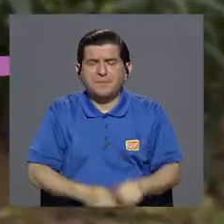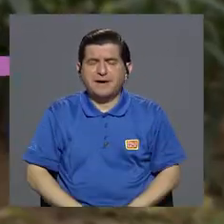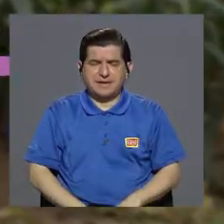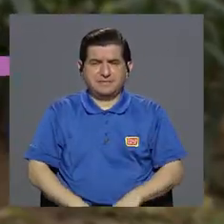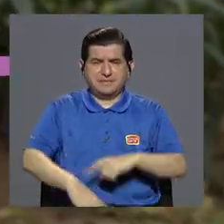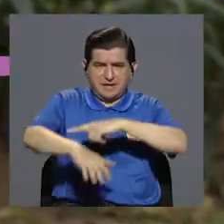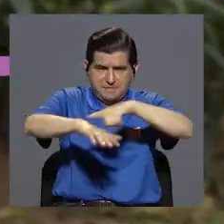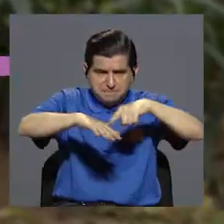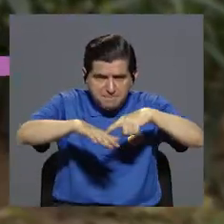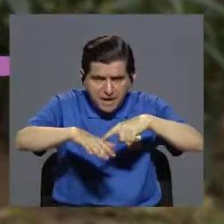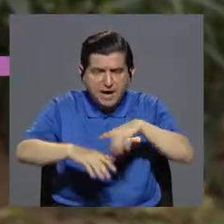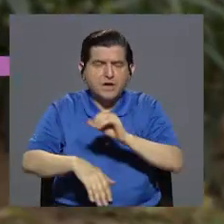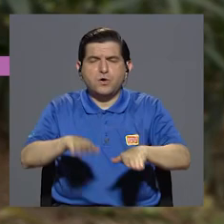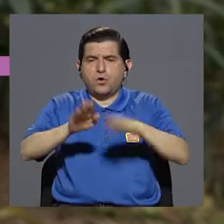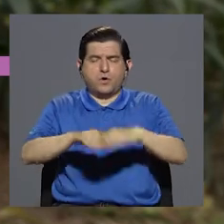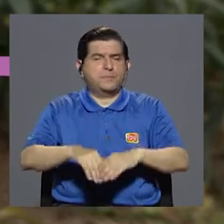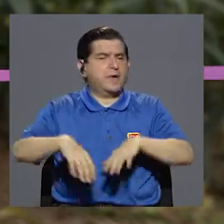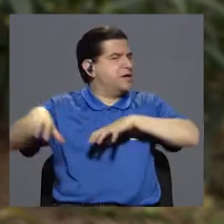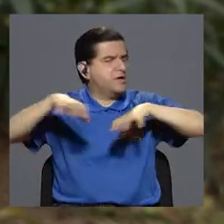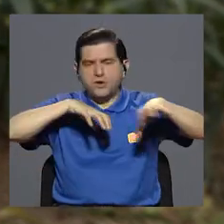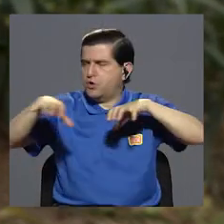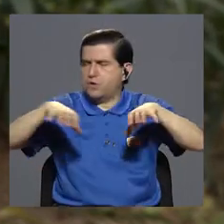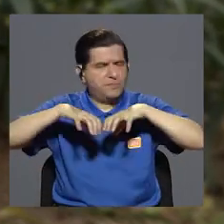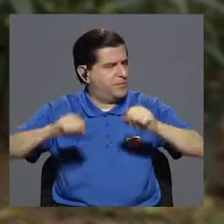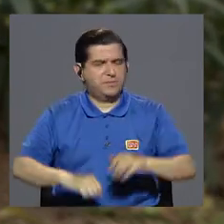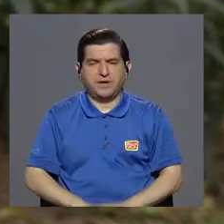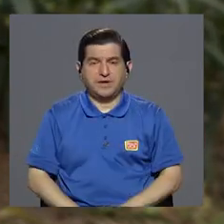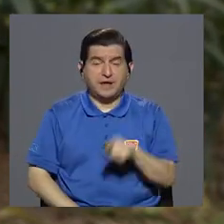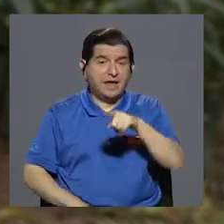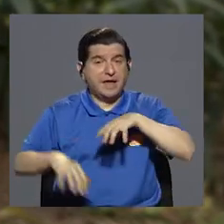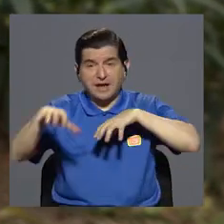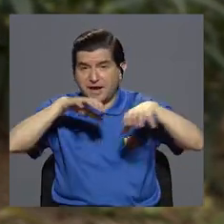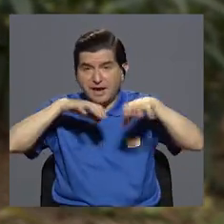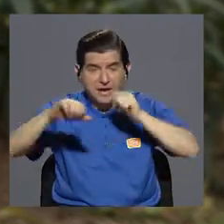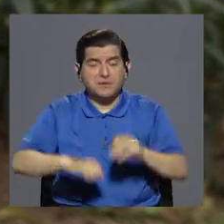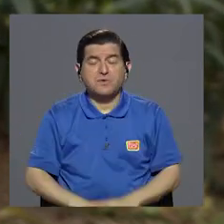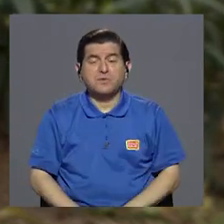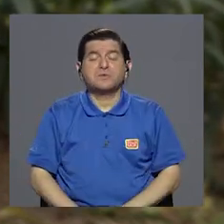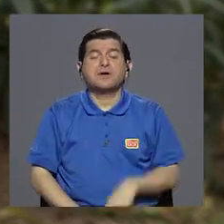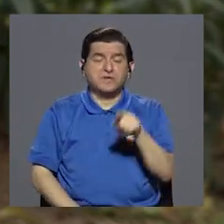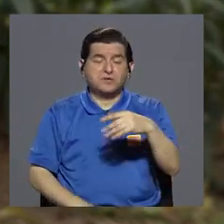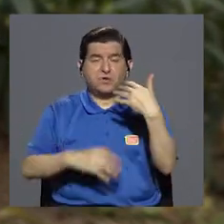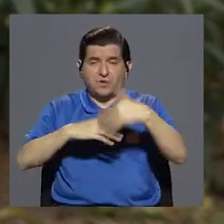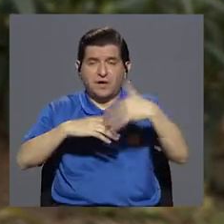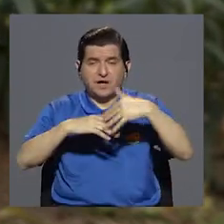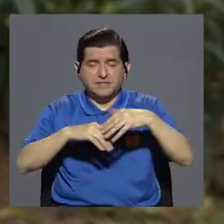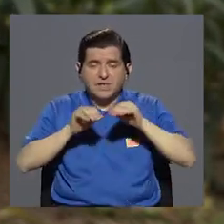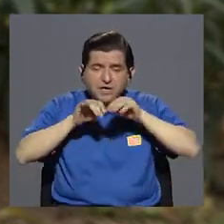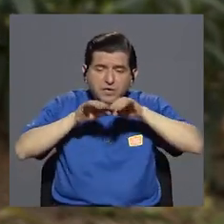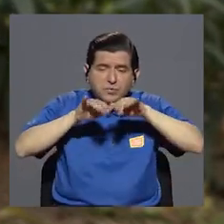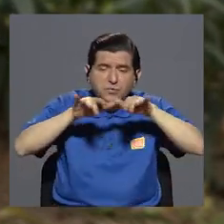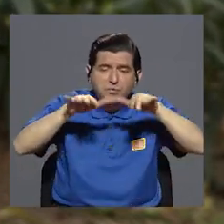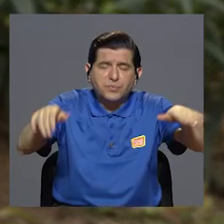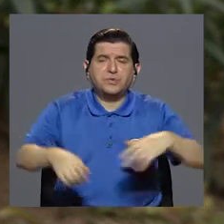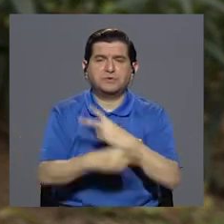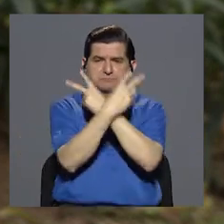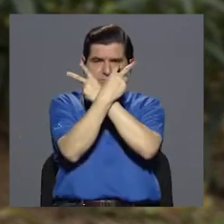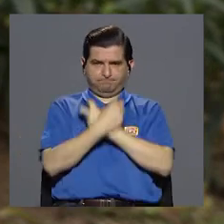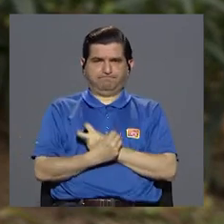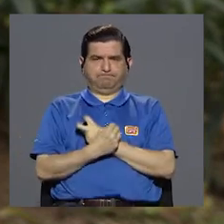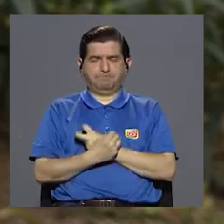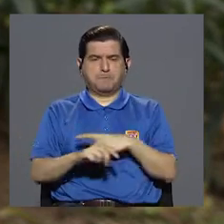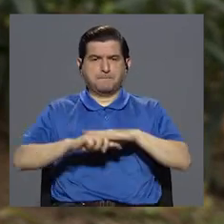si alguien es mordido en la mano o en el pie, tratar de no moverla mucho porque el movimiento activa la circulación y distribuye el veneno. Pero